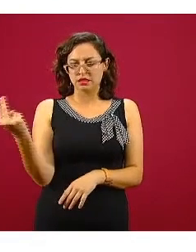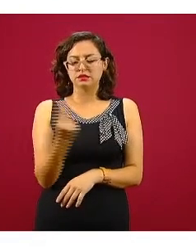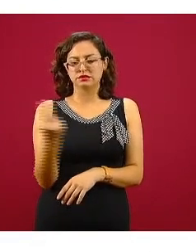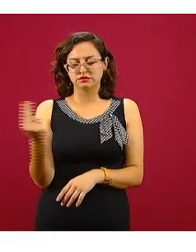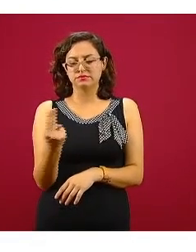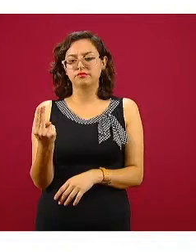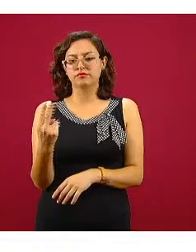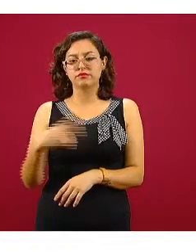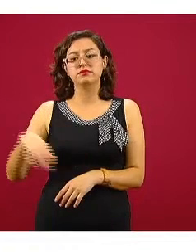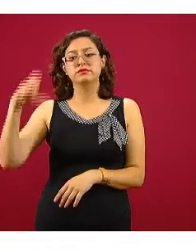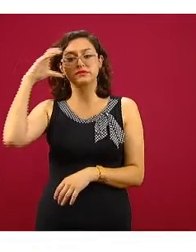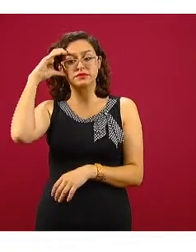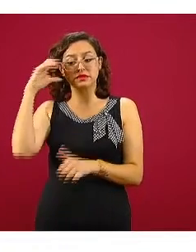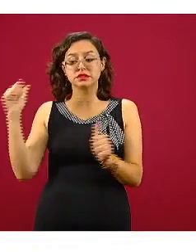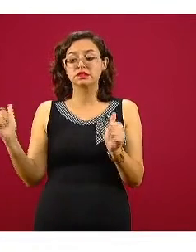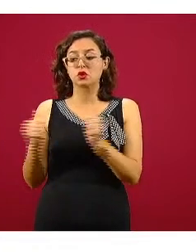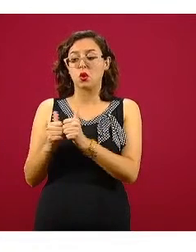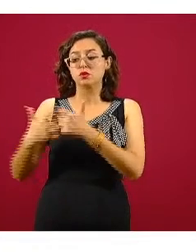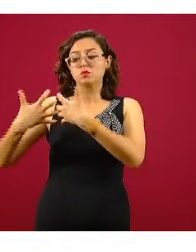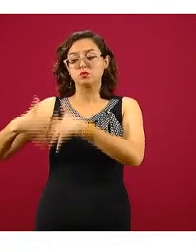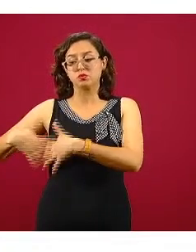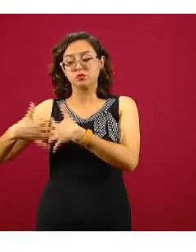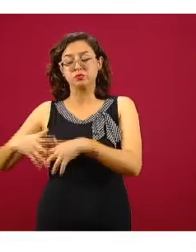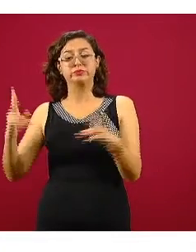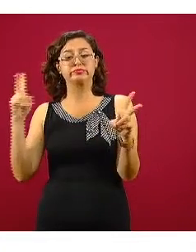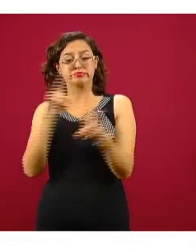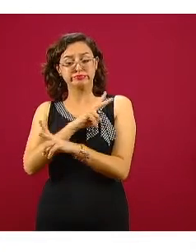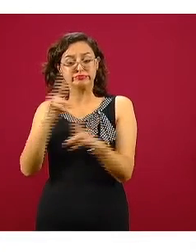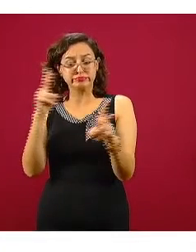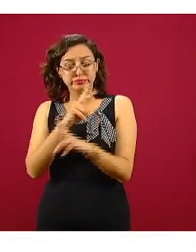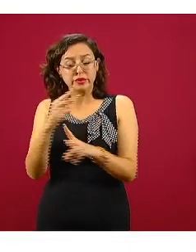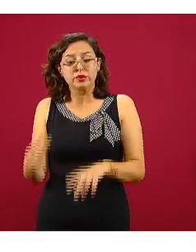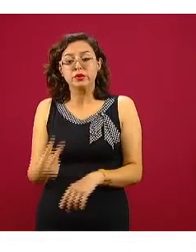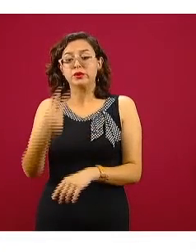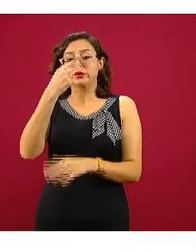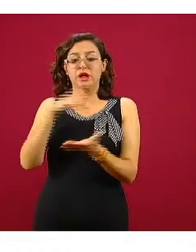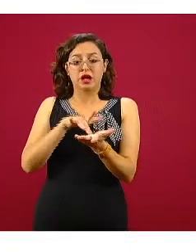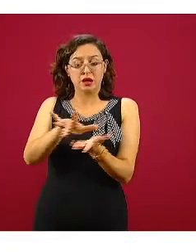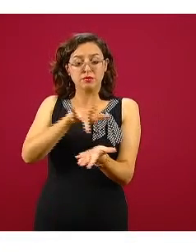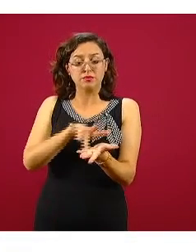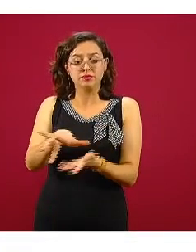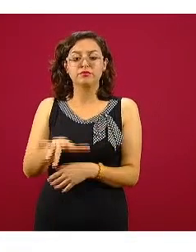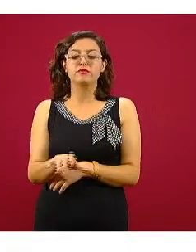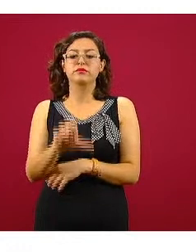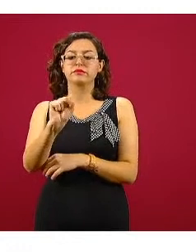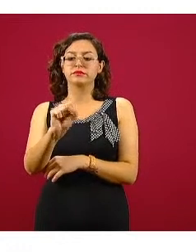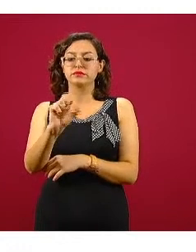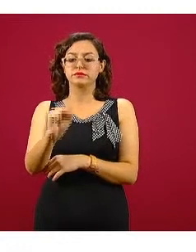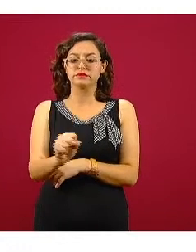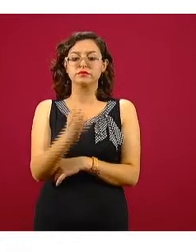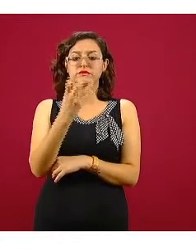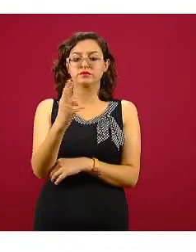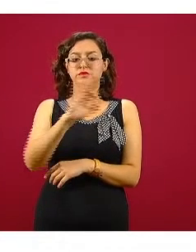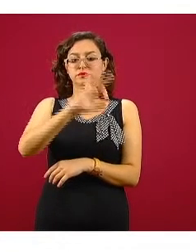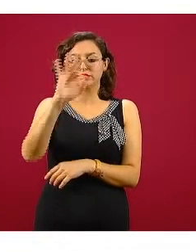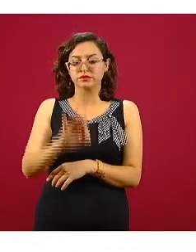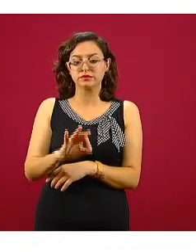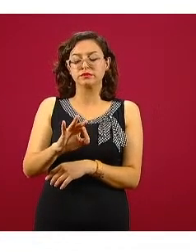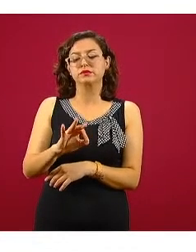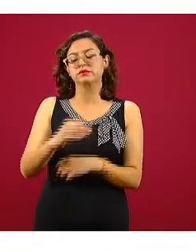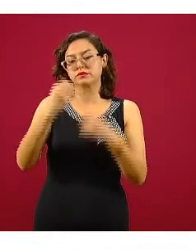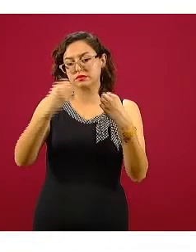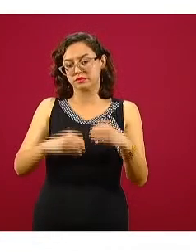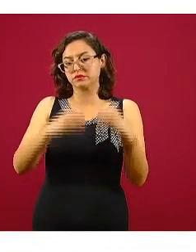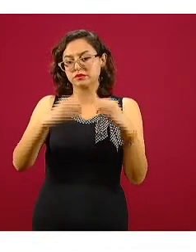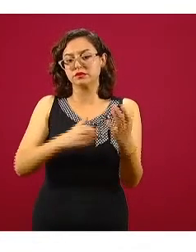de un ventilador mecánico para asistir su respiración. 64% en el caso de Ciudad de México,